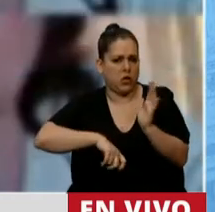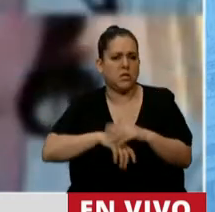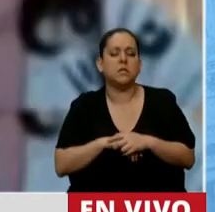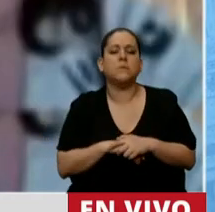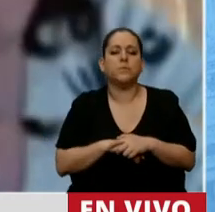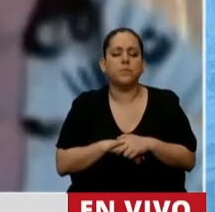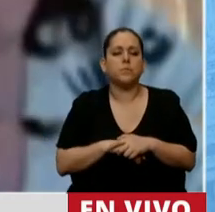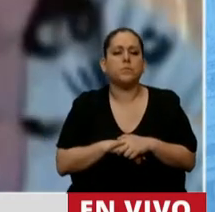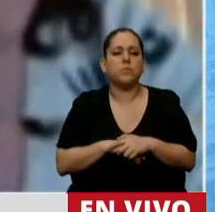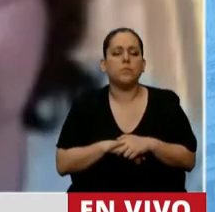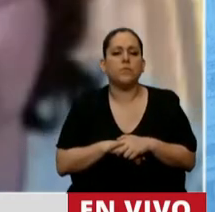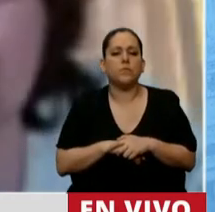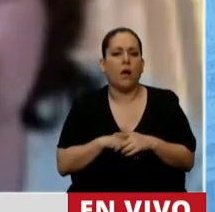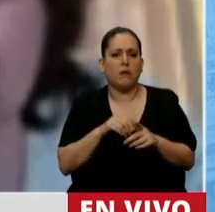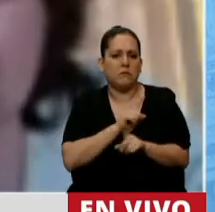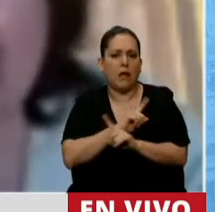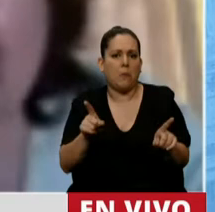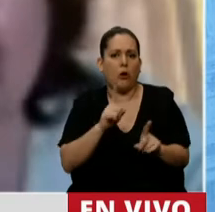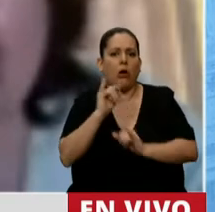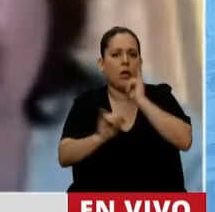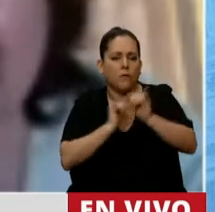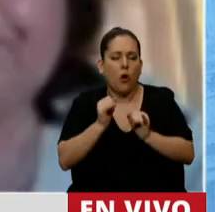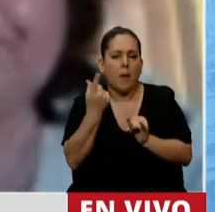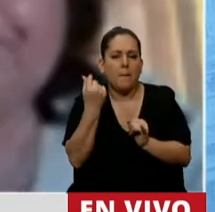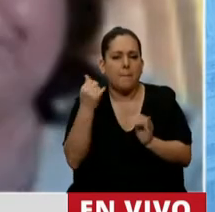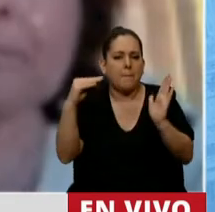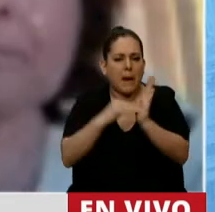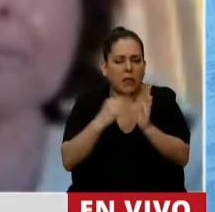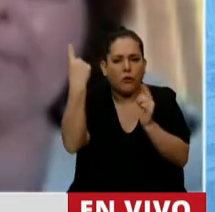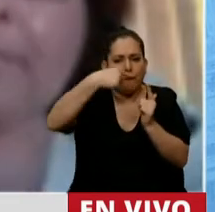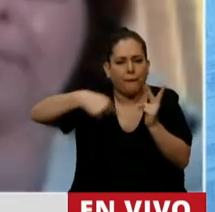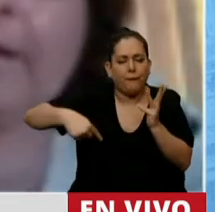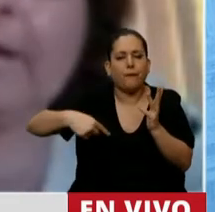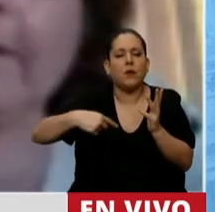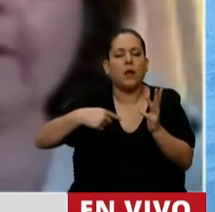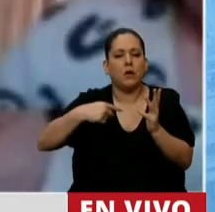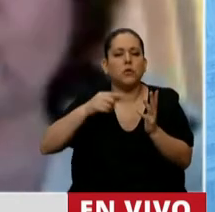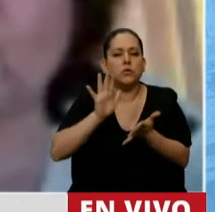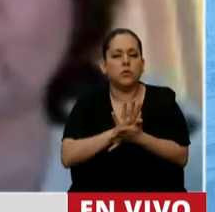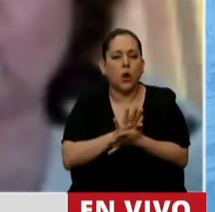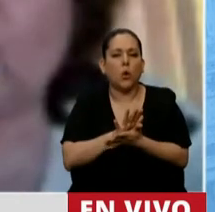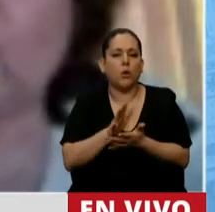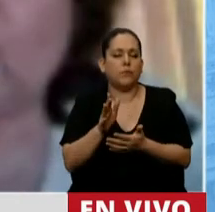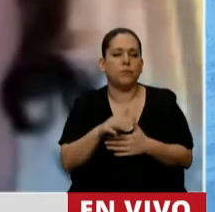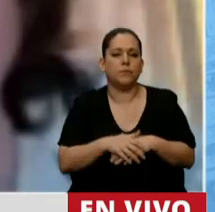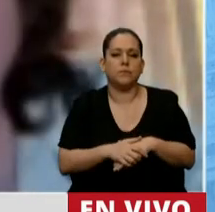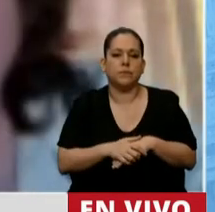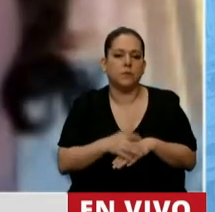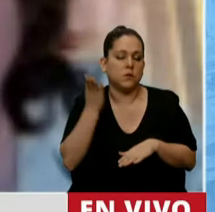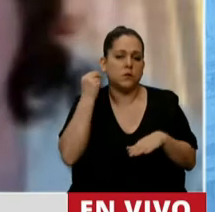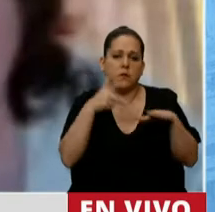Y aquí tampoco escuché en su informe los sobreprecios de distintas des y que gracias a las advertencias de la prensa o de los opositores fueron